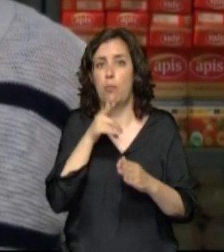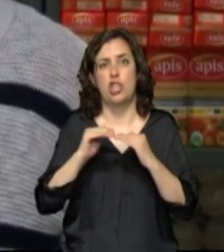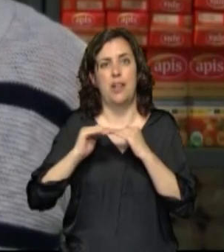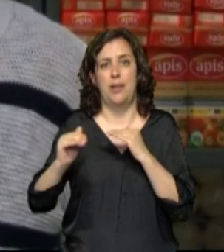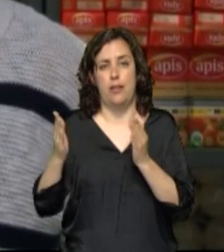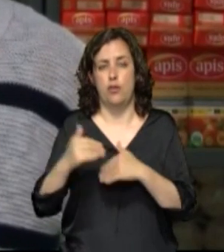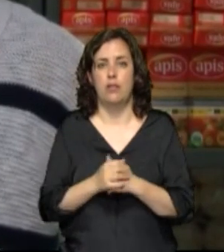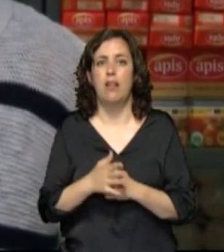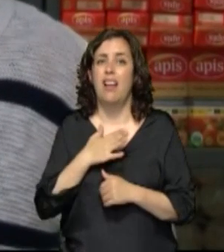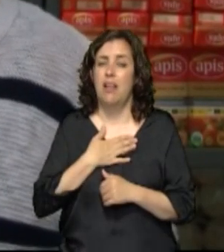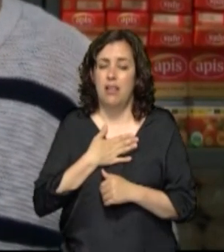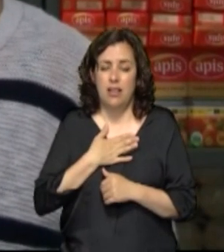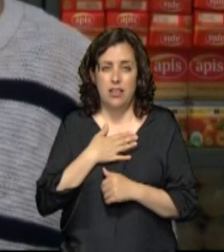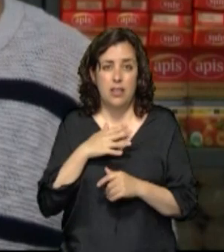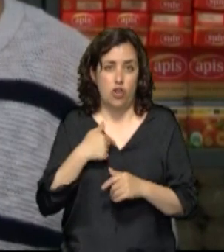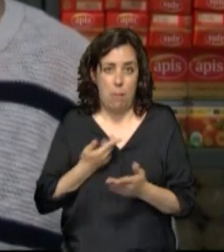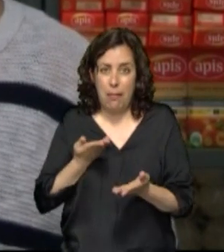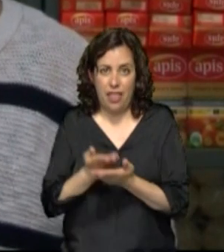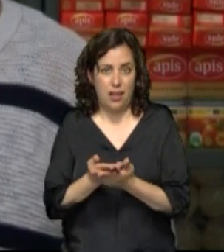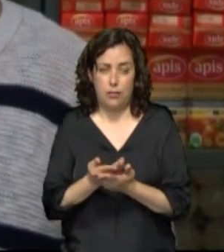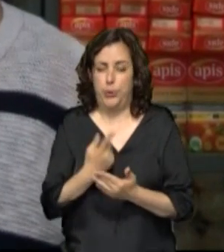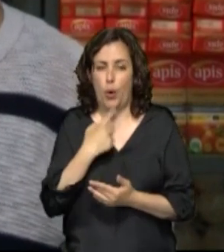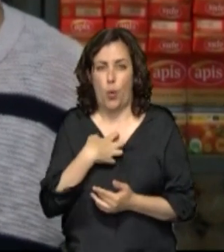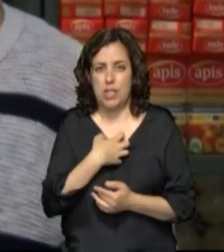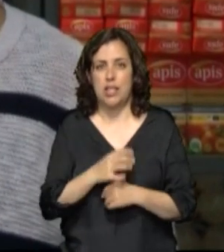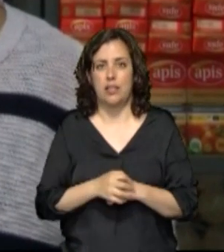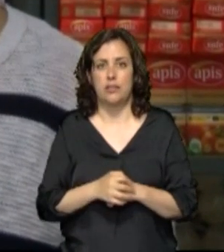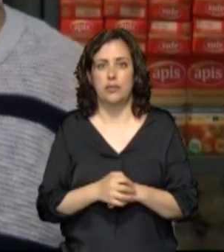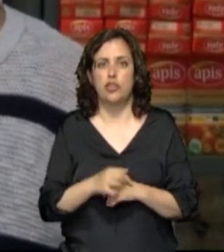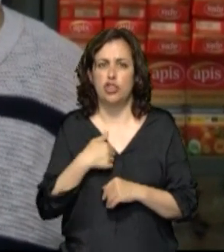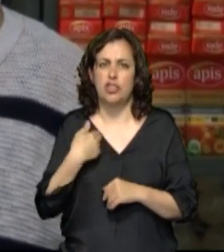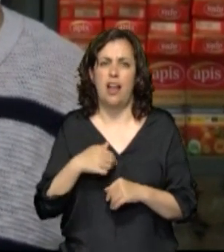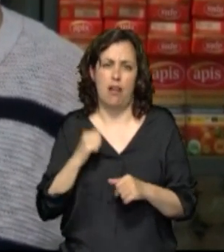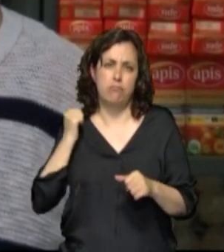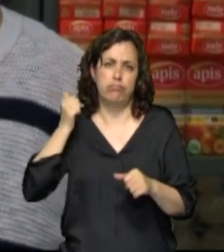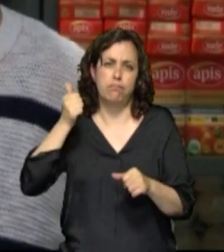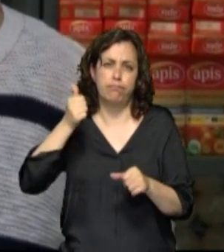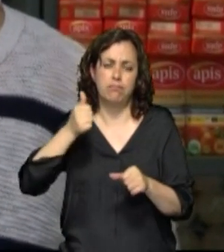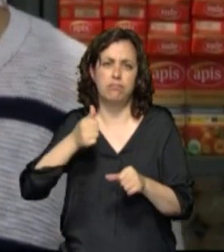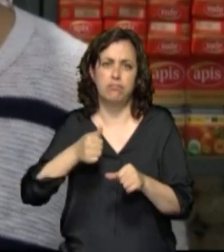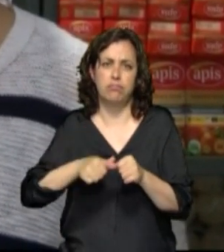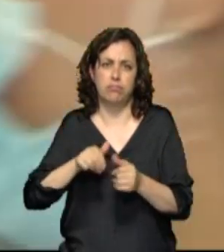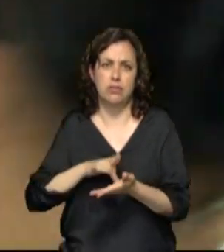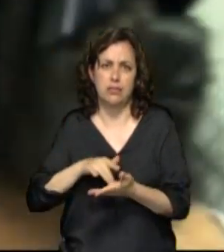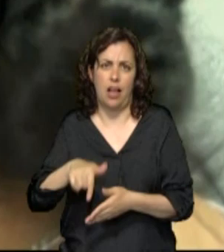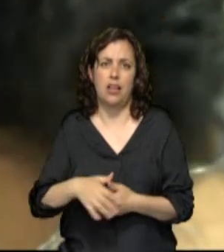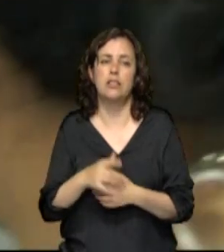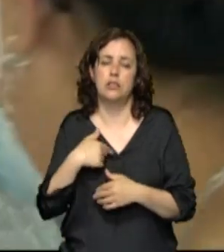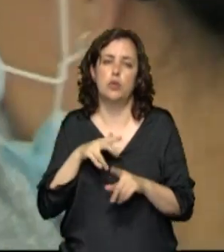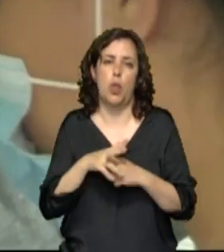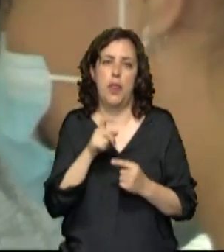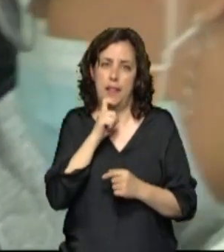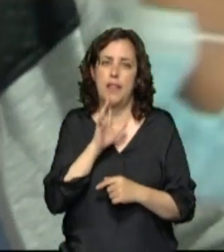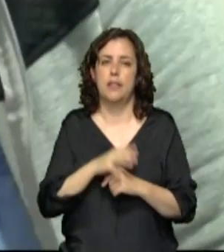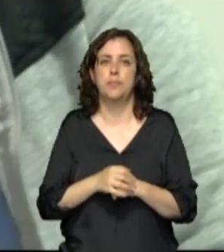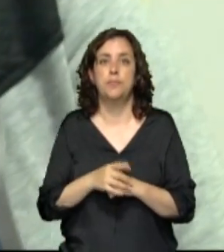cuesta mucho tener que pedir. Yo pues tengo tantos años aquí que sí que me he visto en muchas necesidades. En su caso llegó